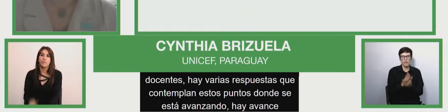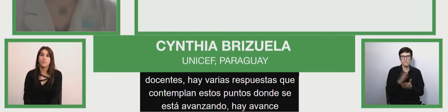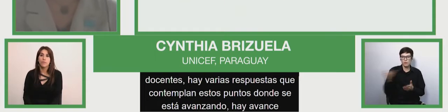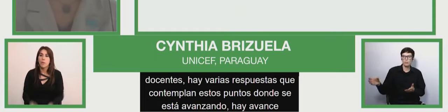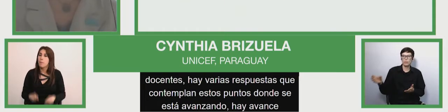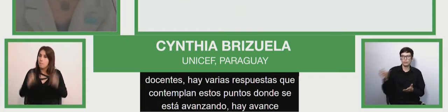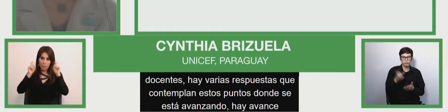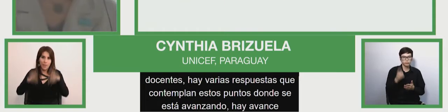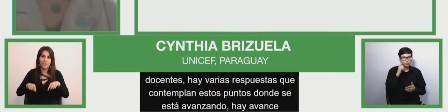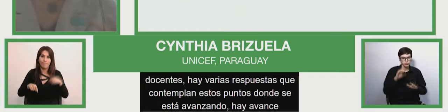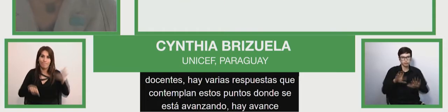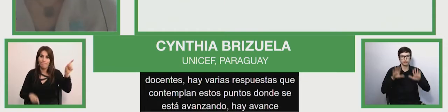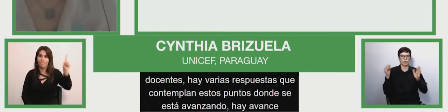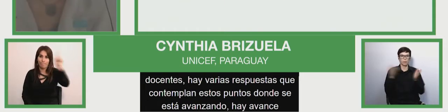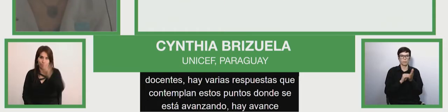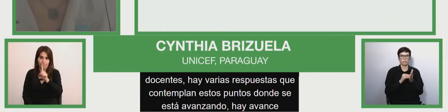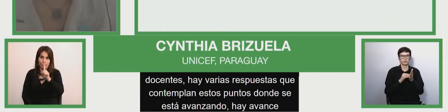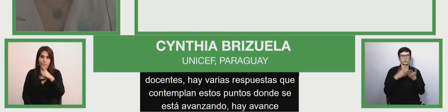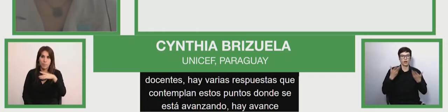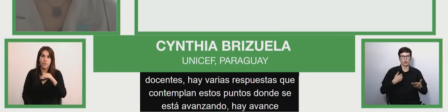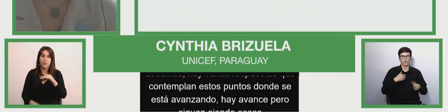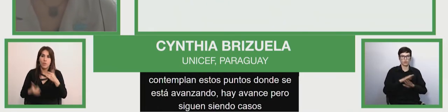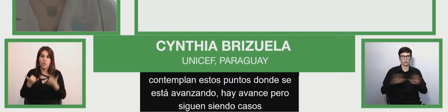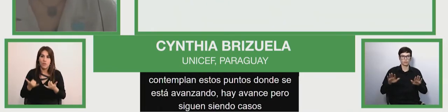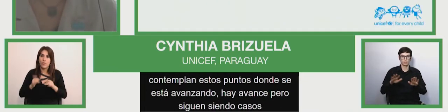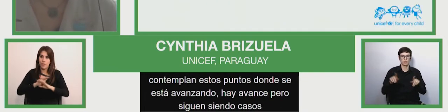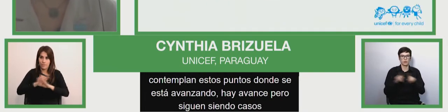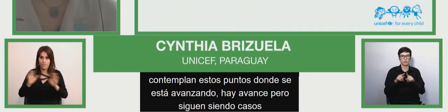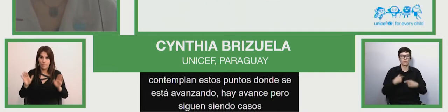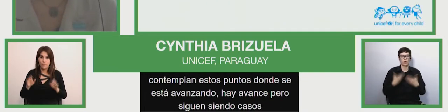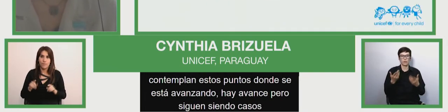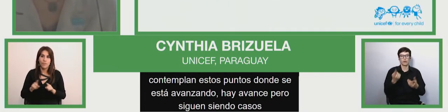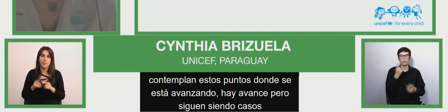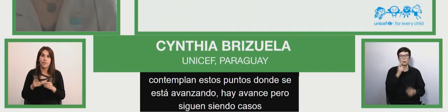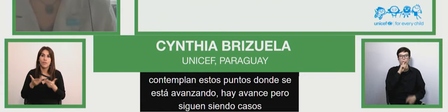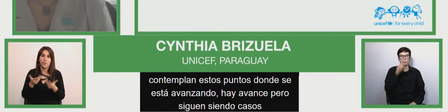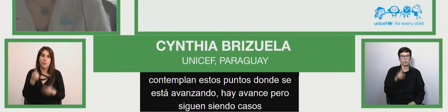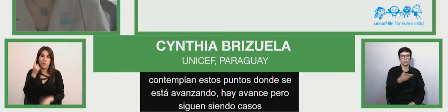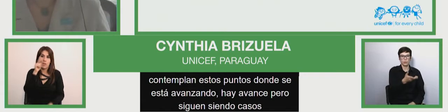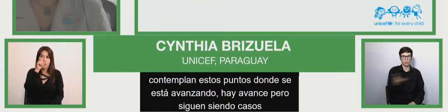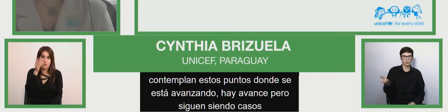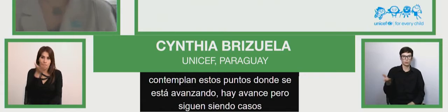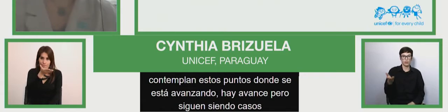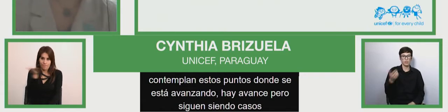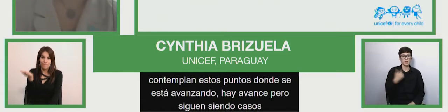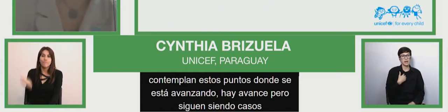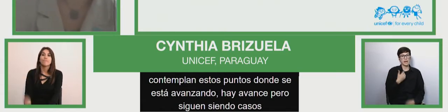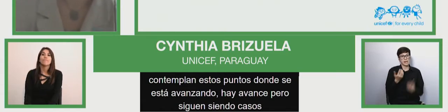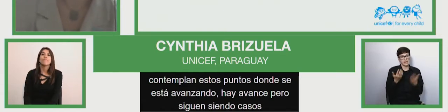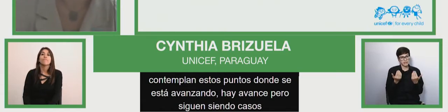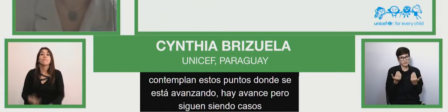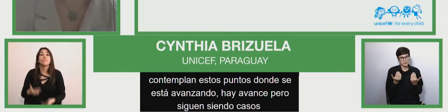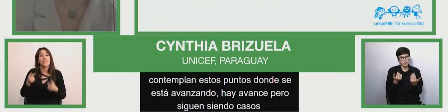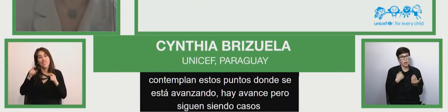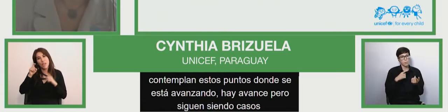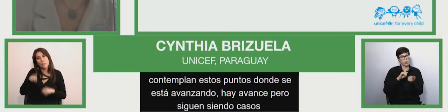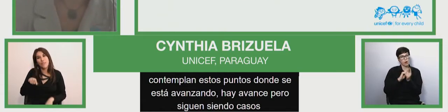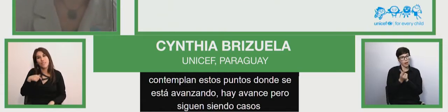del sistema. Y solo para terminar, y voy a dejar la pregunta, es necesario cambiar el paradigma, entonces